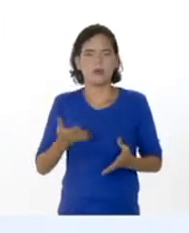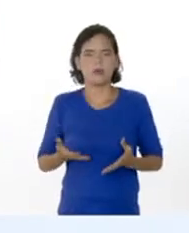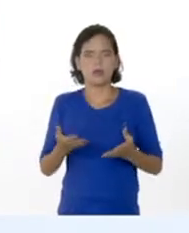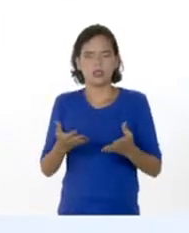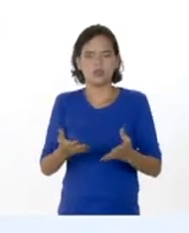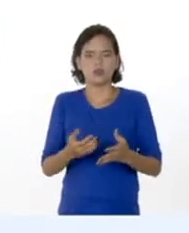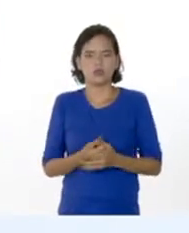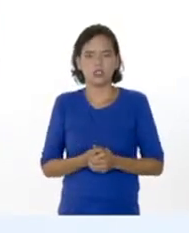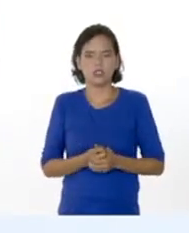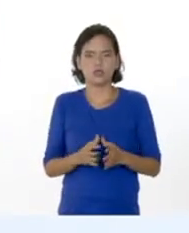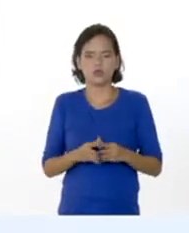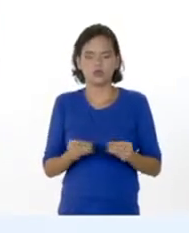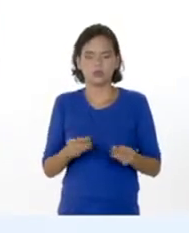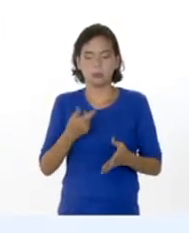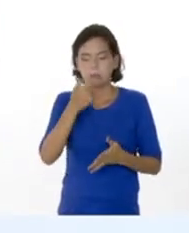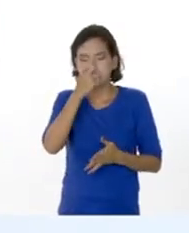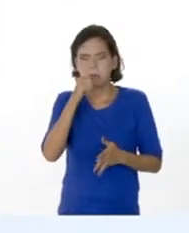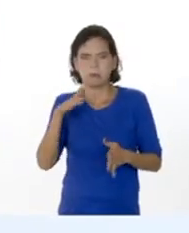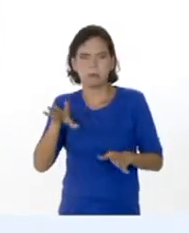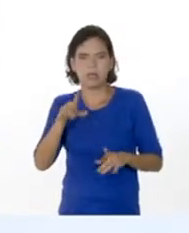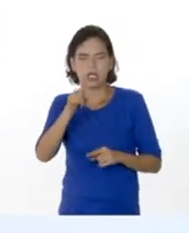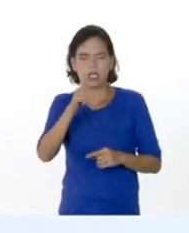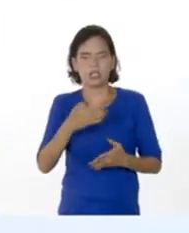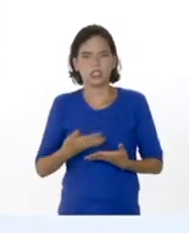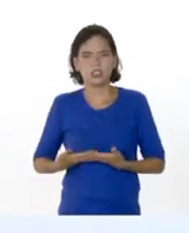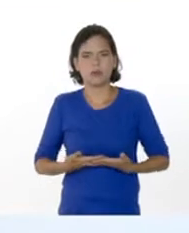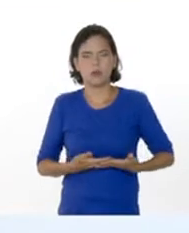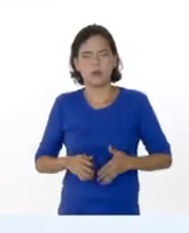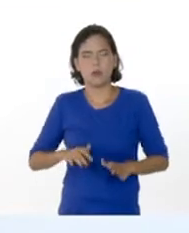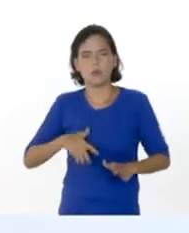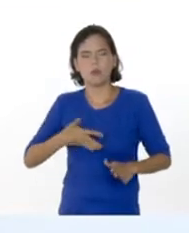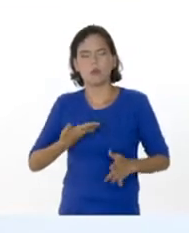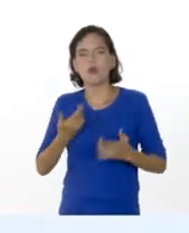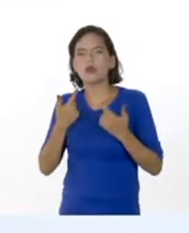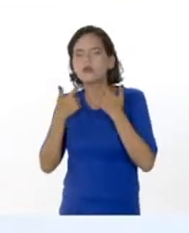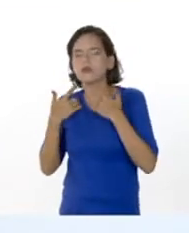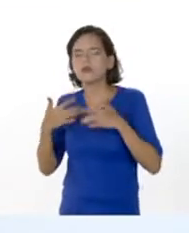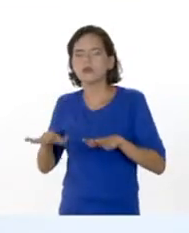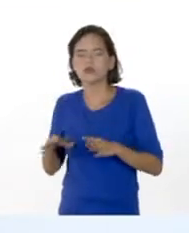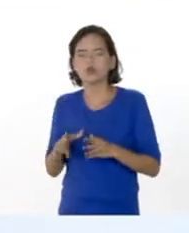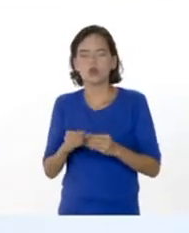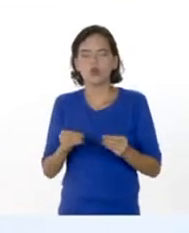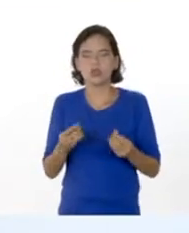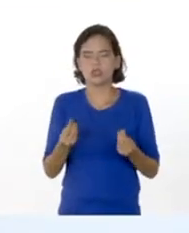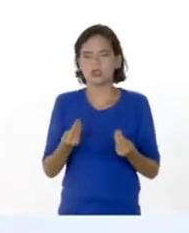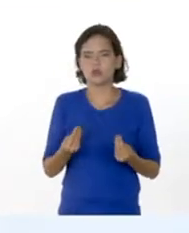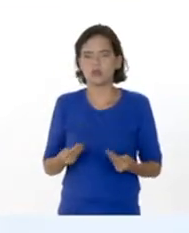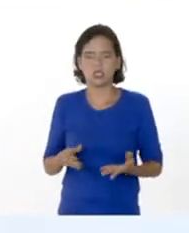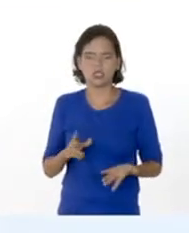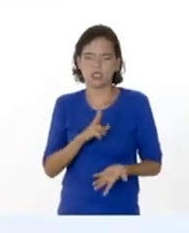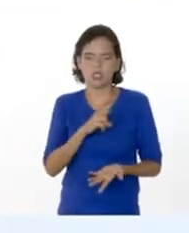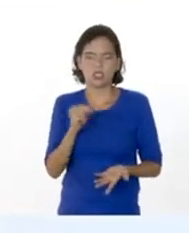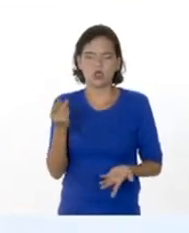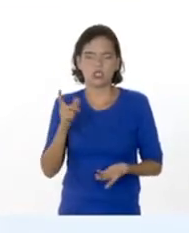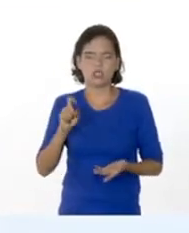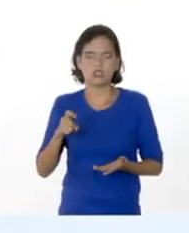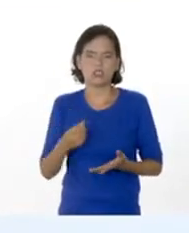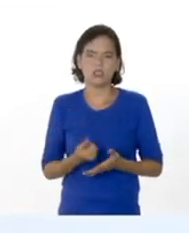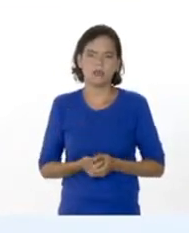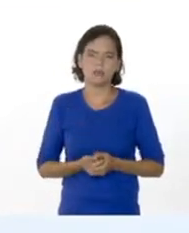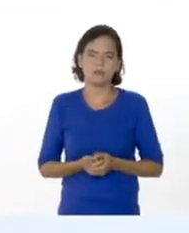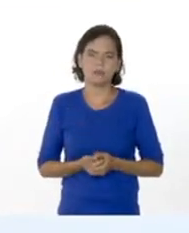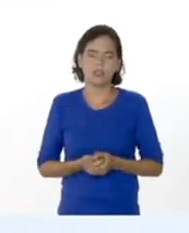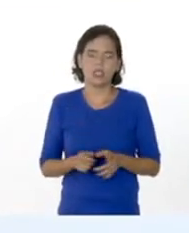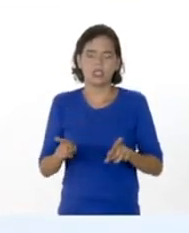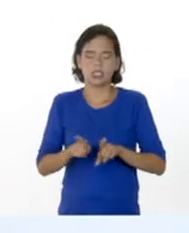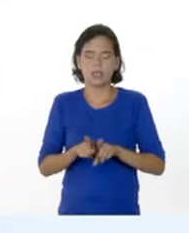órganos de desecho para que ese bebé pueda eliminar todas esas sustancias que no le son permisibles para él. Va a estar también